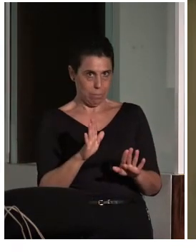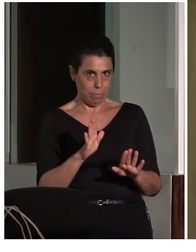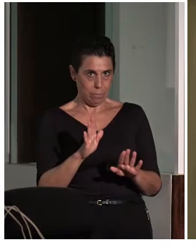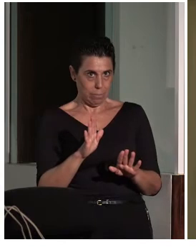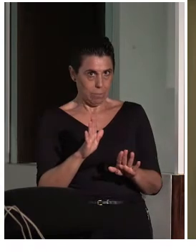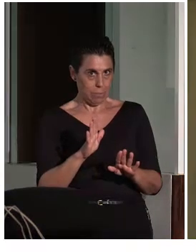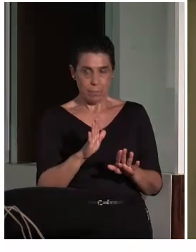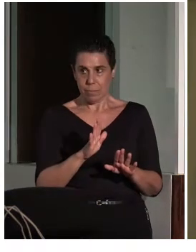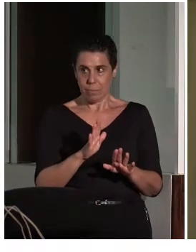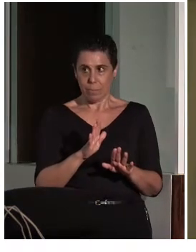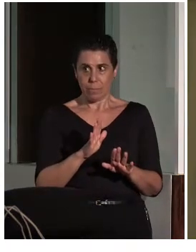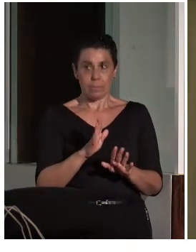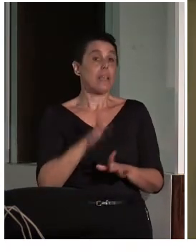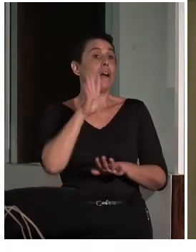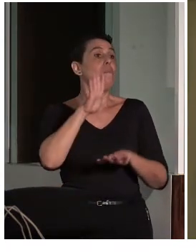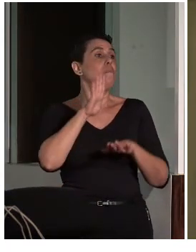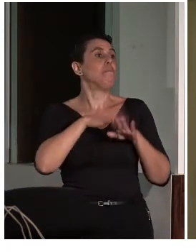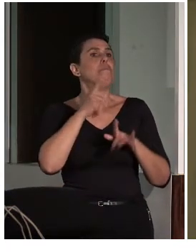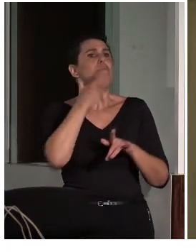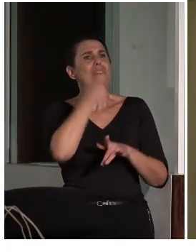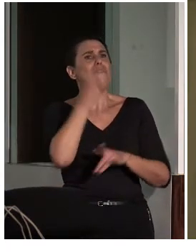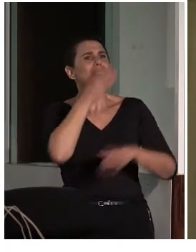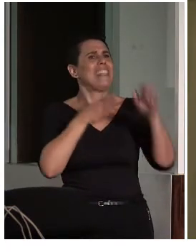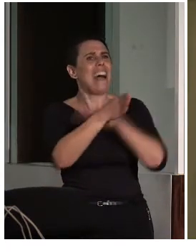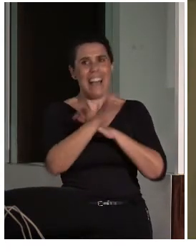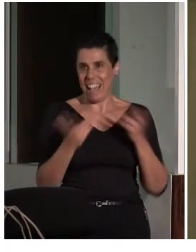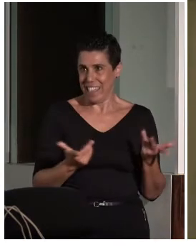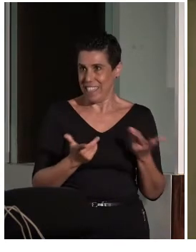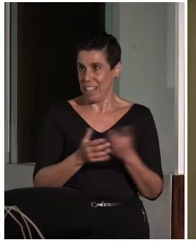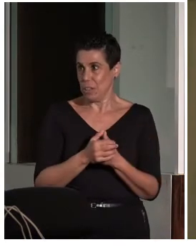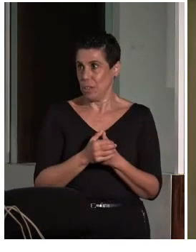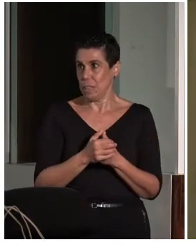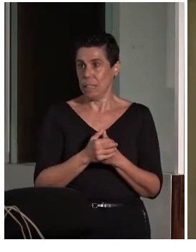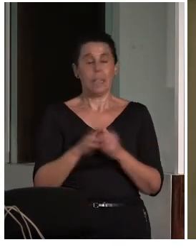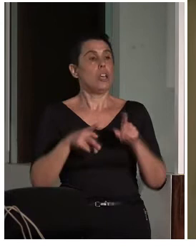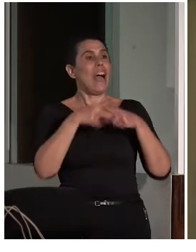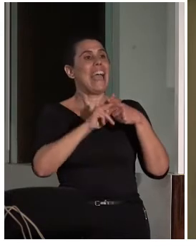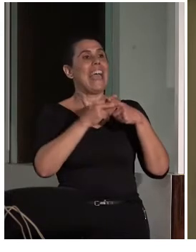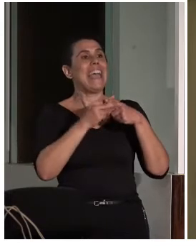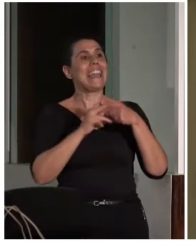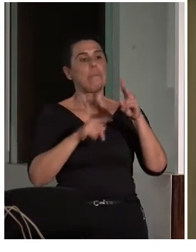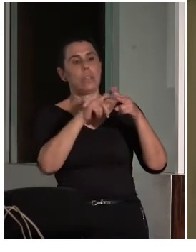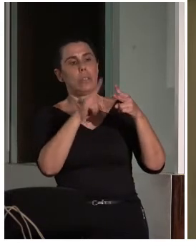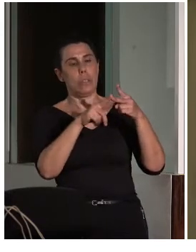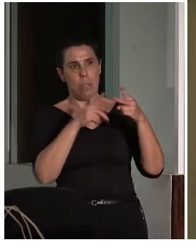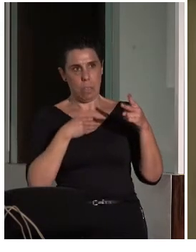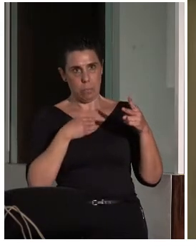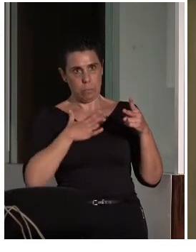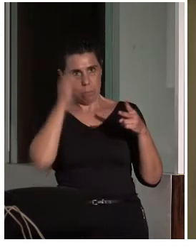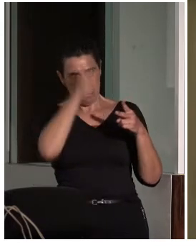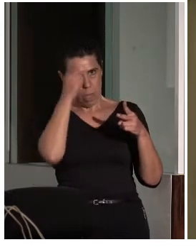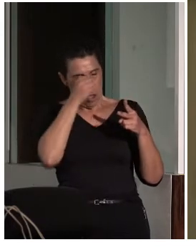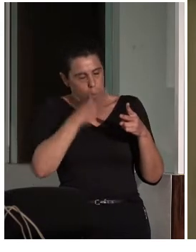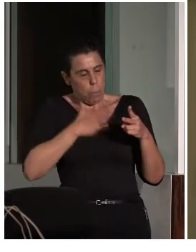de facilidades. Dos herramientas importantes que creo que podrían ayudar.